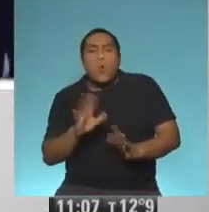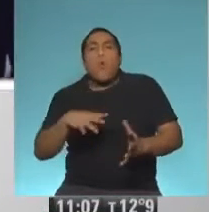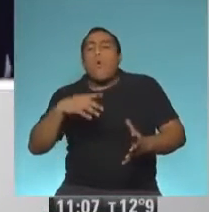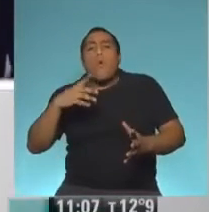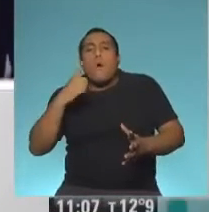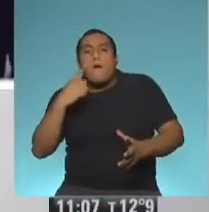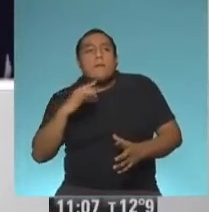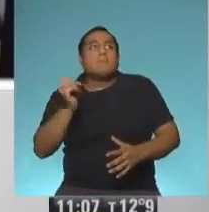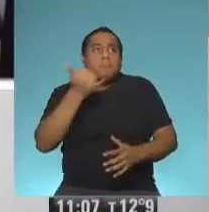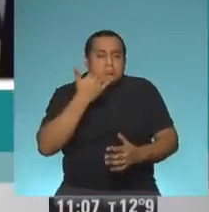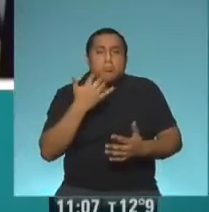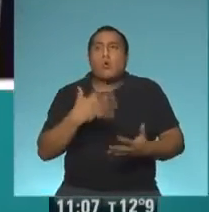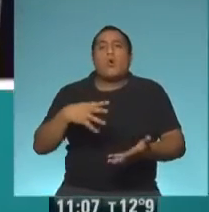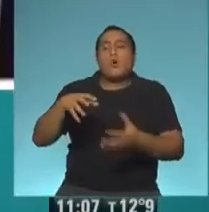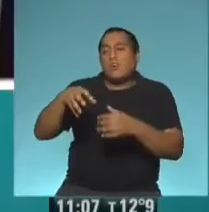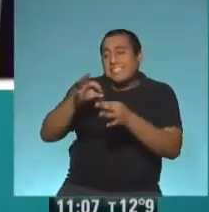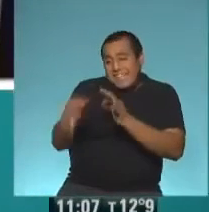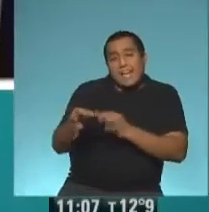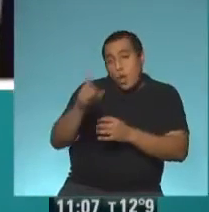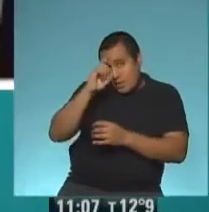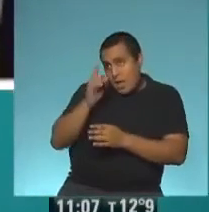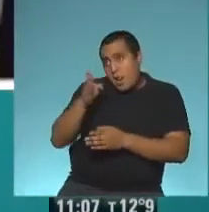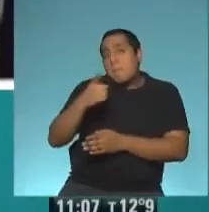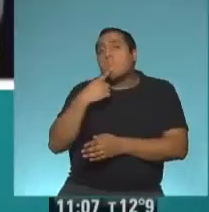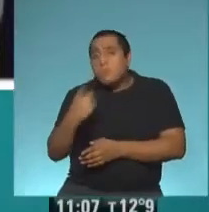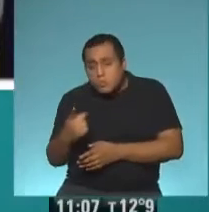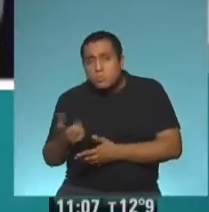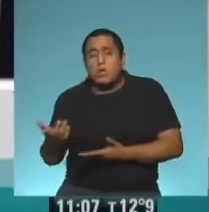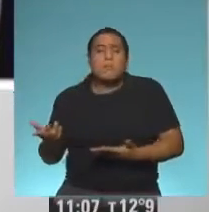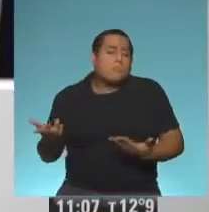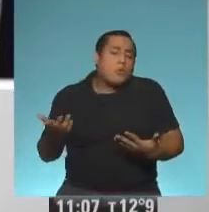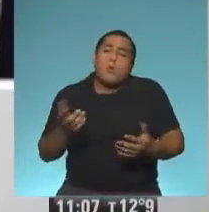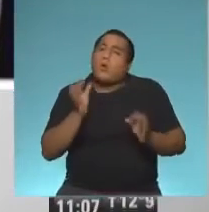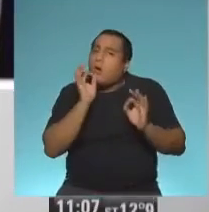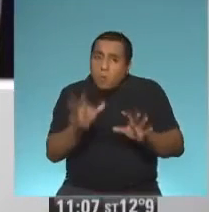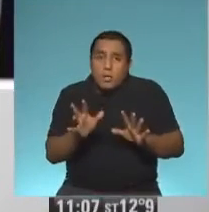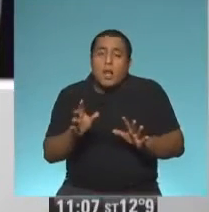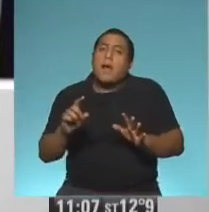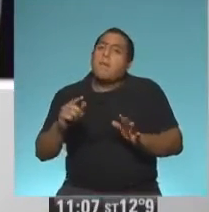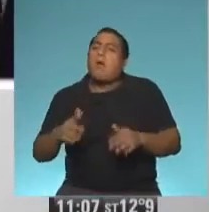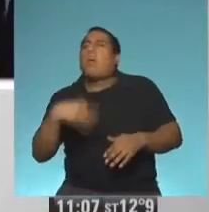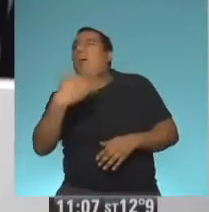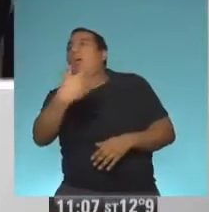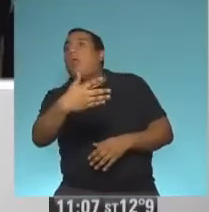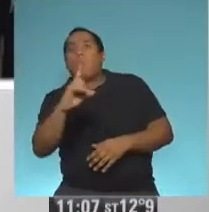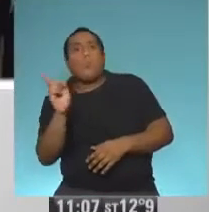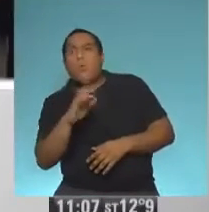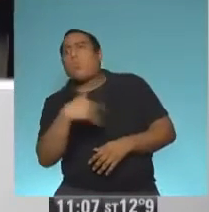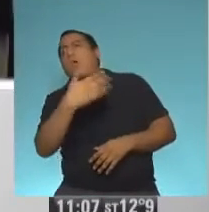la sala de su barrio, en el hospital más cercano, donde lo crean conveniente, pero que no lo retrasen, porque si no